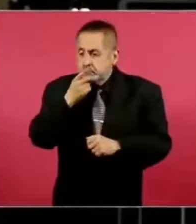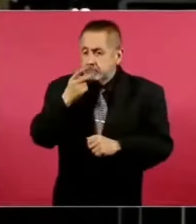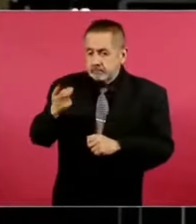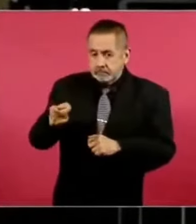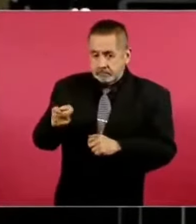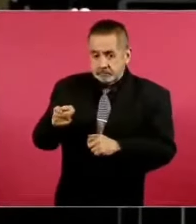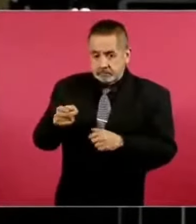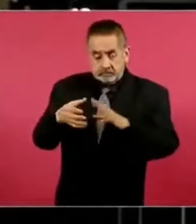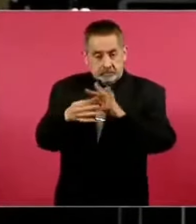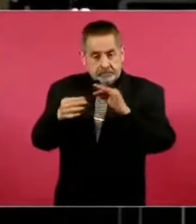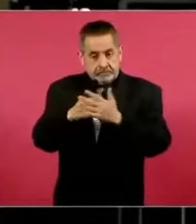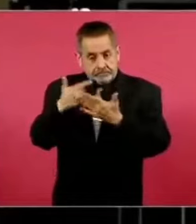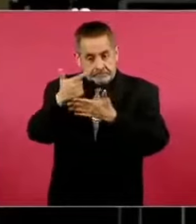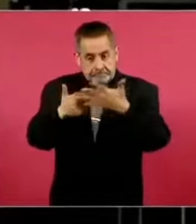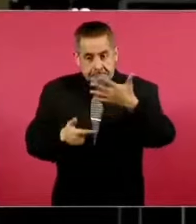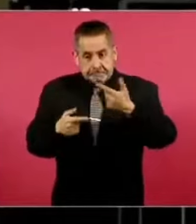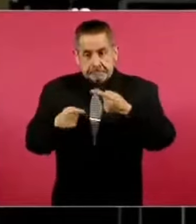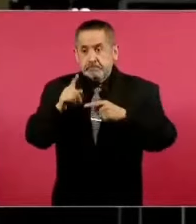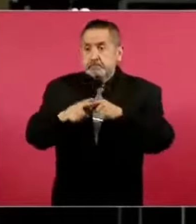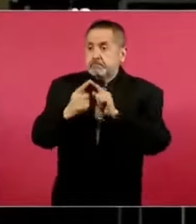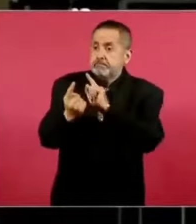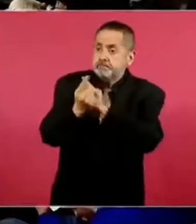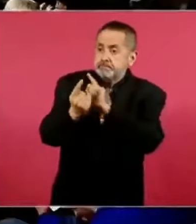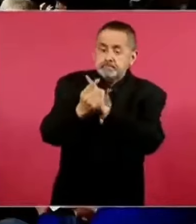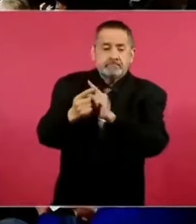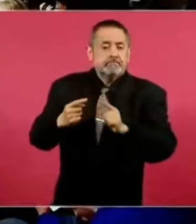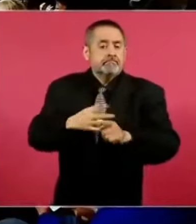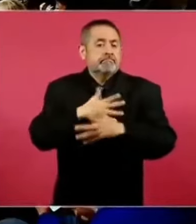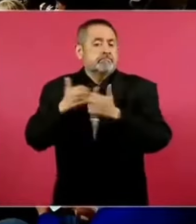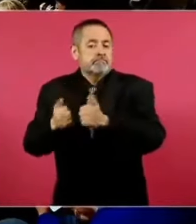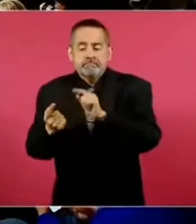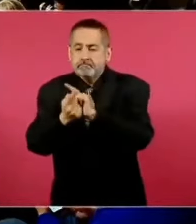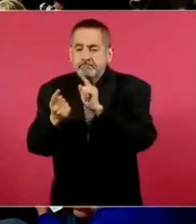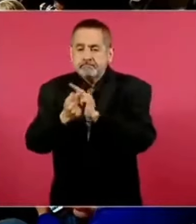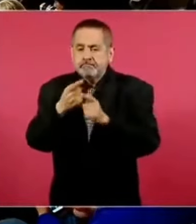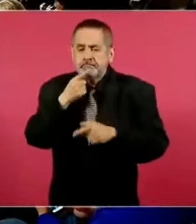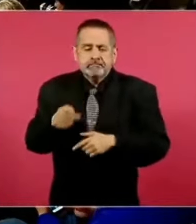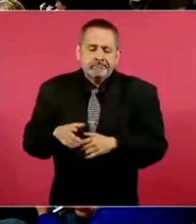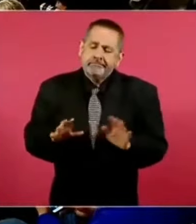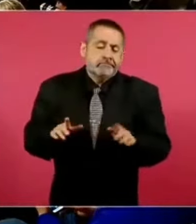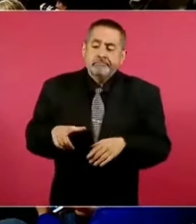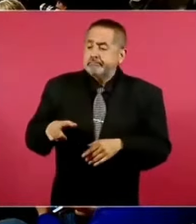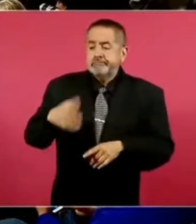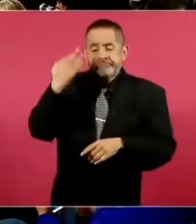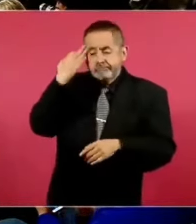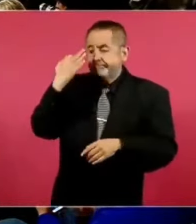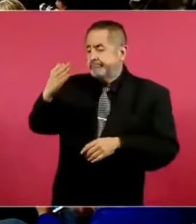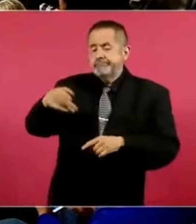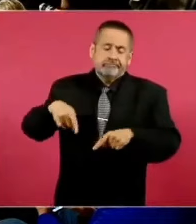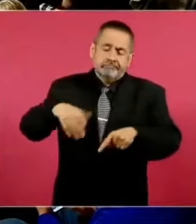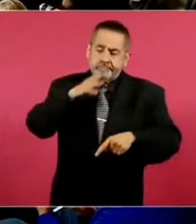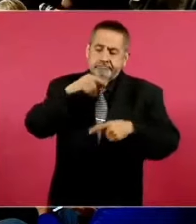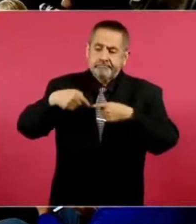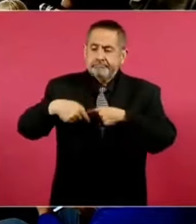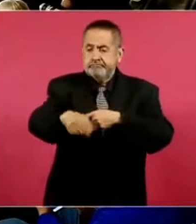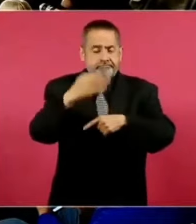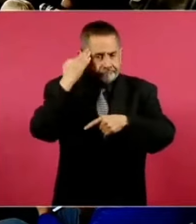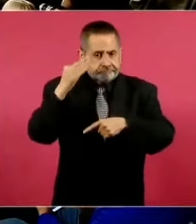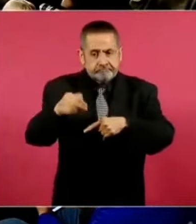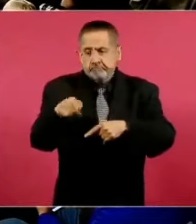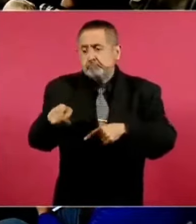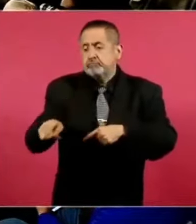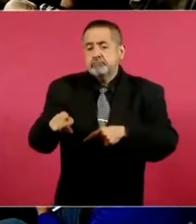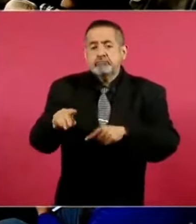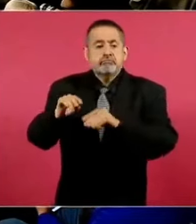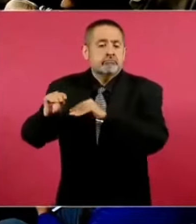aquí hay una lista de quienes les han atendido en IMSS-Bienestar, les han dicho que eso va a tardar porque ellos entraron por